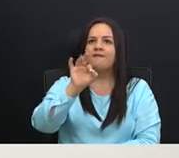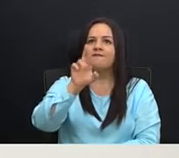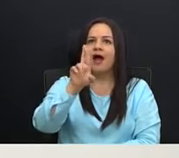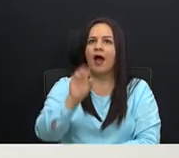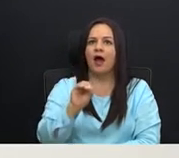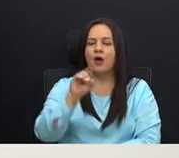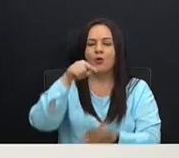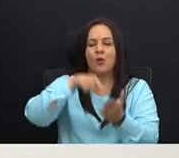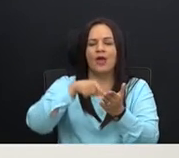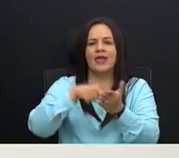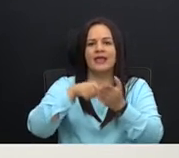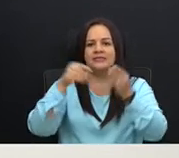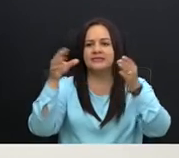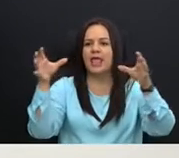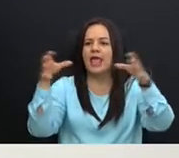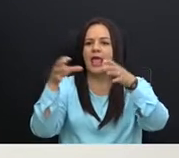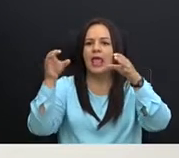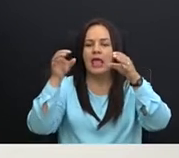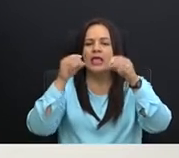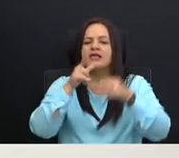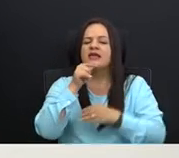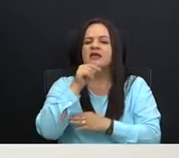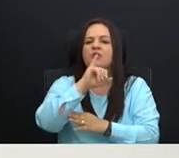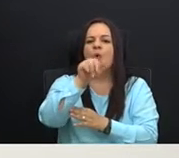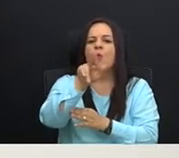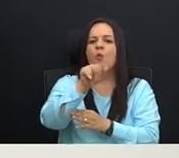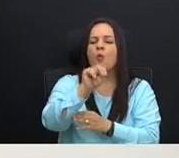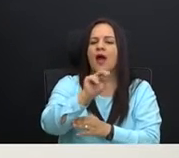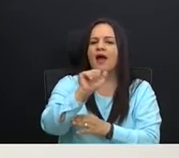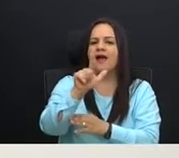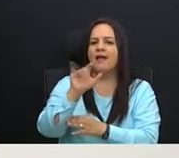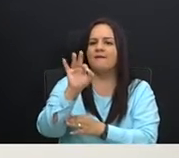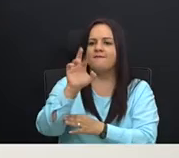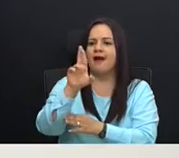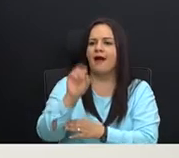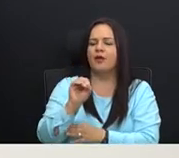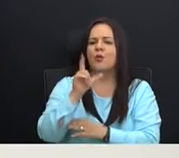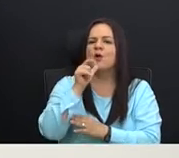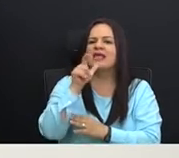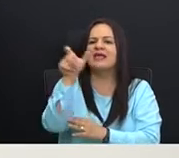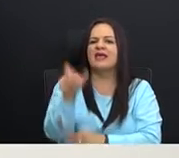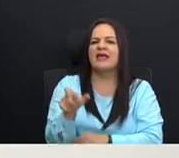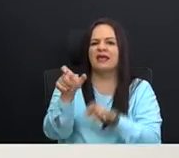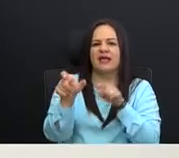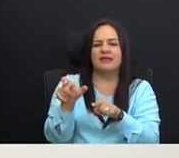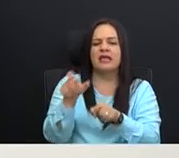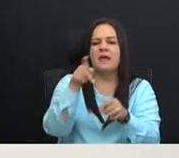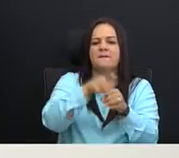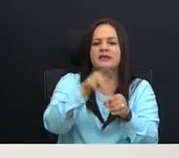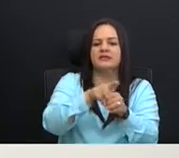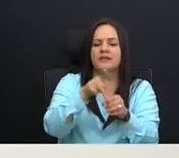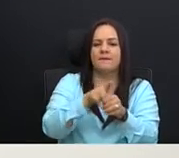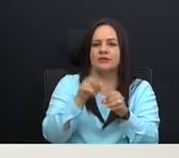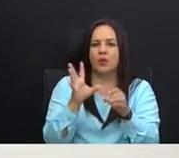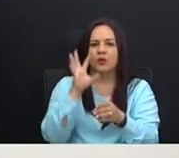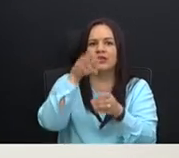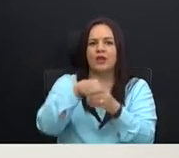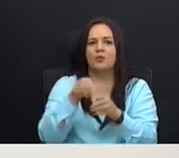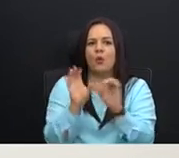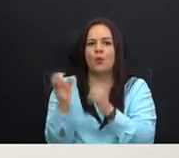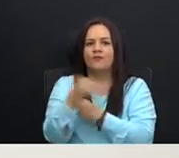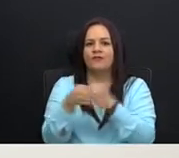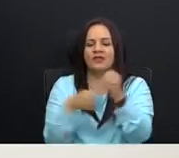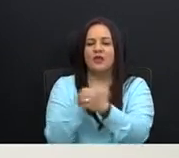quién es Juan Alfaro, en el GLAB, y quién es Juan Alfaro, en la participación, de esta oficina, yo